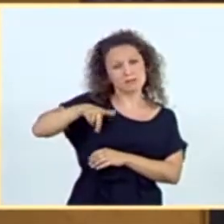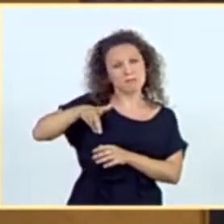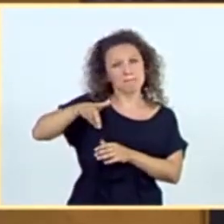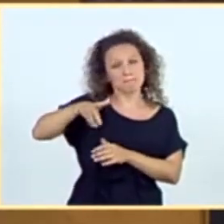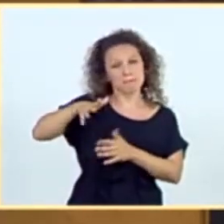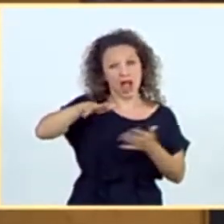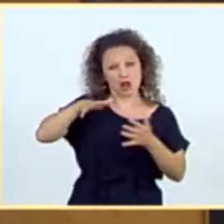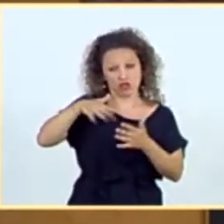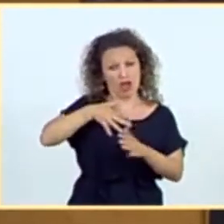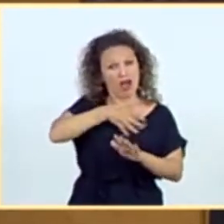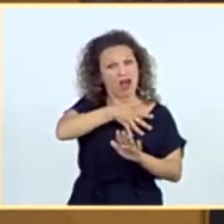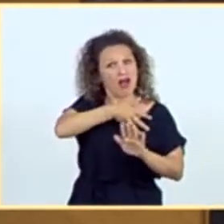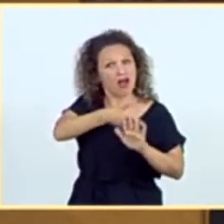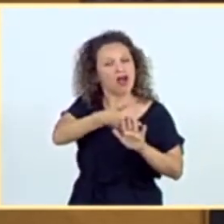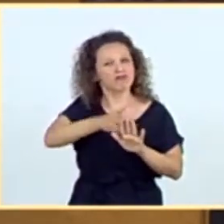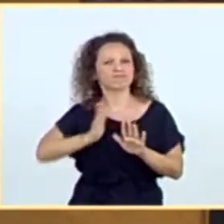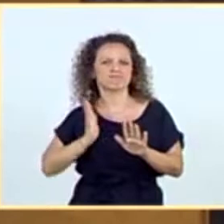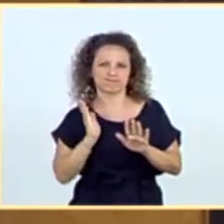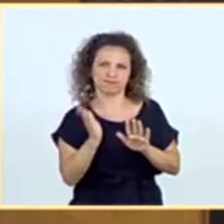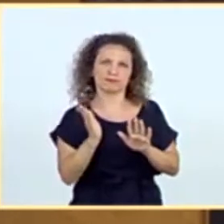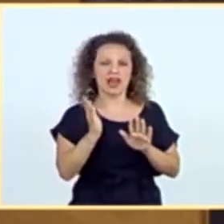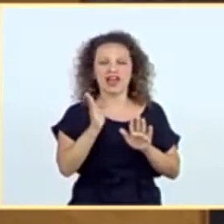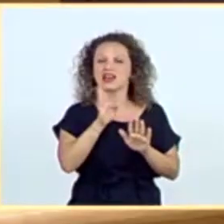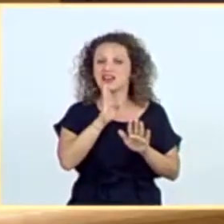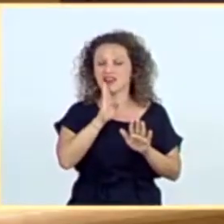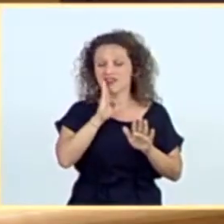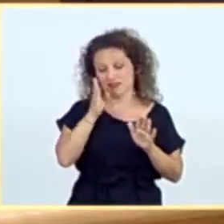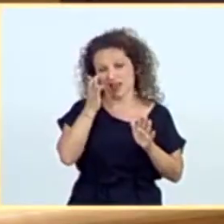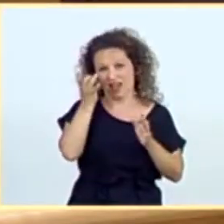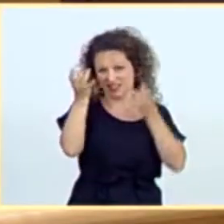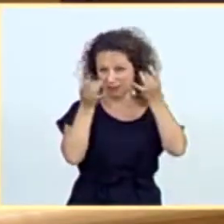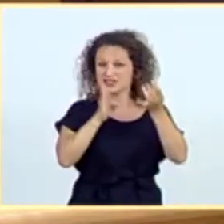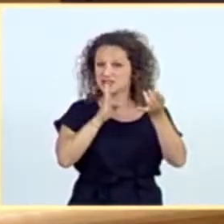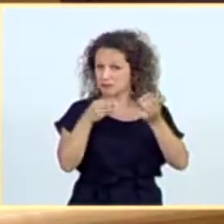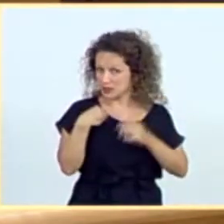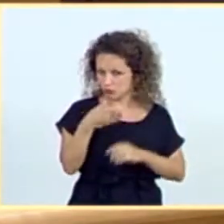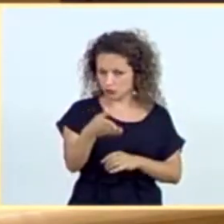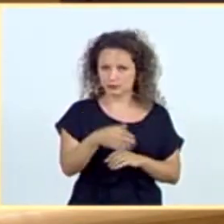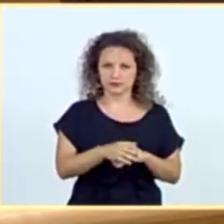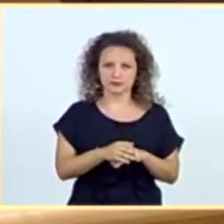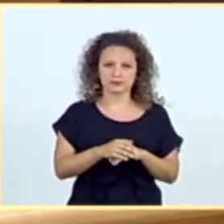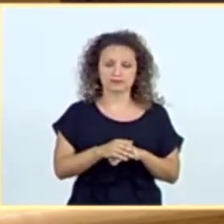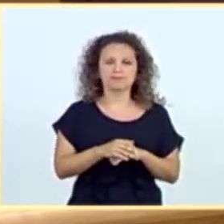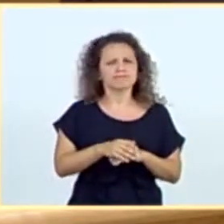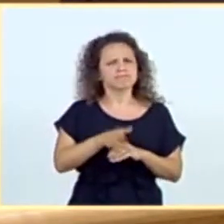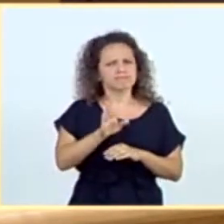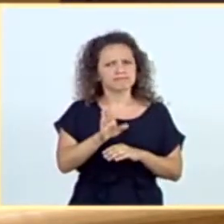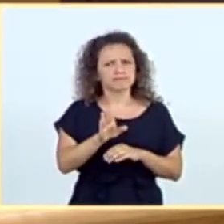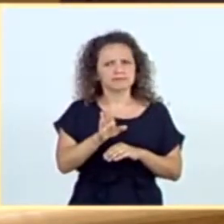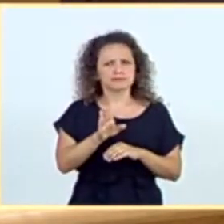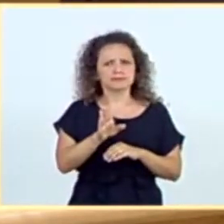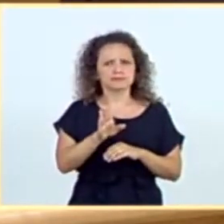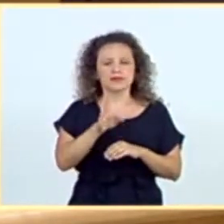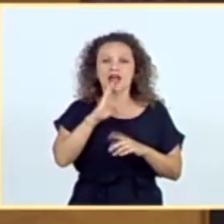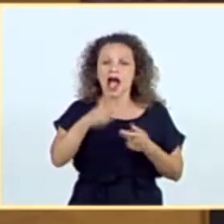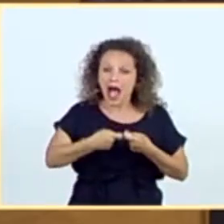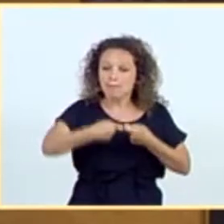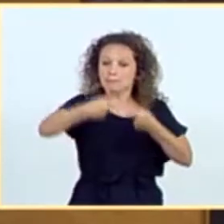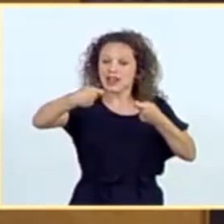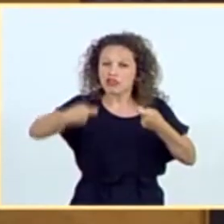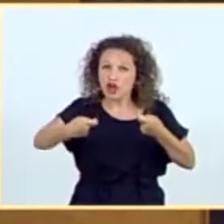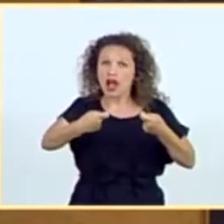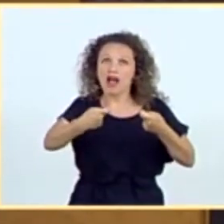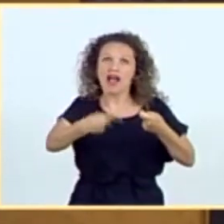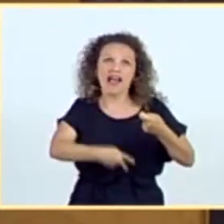la mayor parte de estas actividades. Es más difícil pensar en una ampliación general del